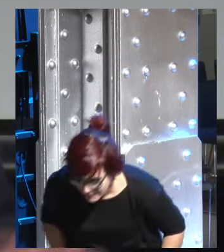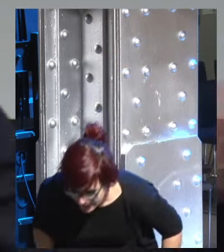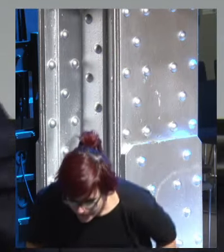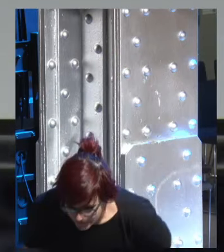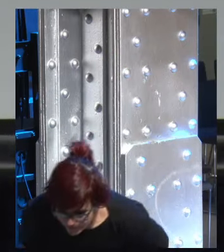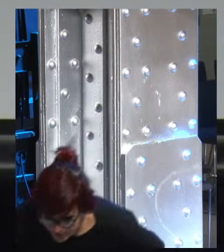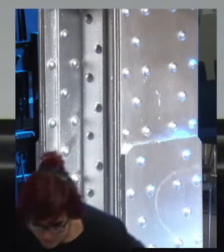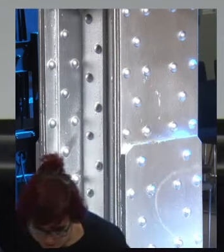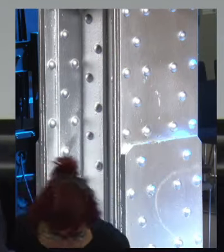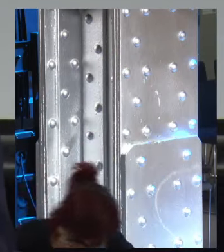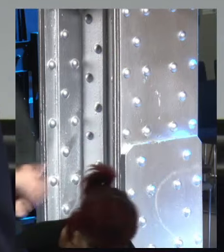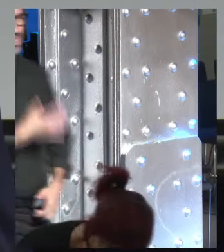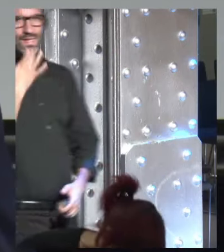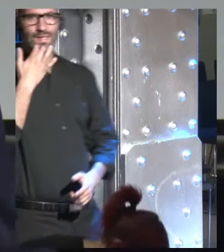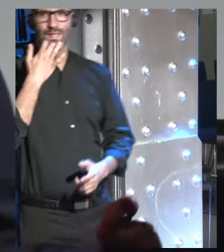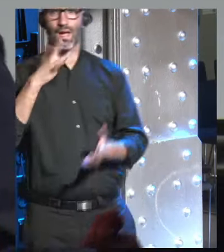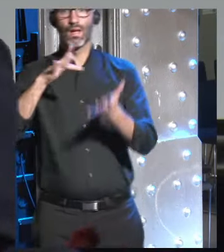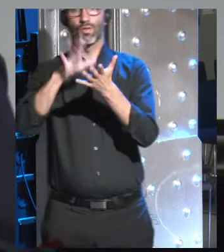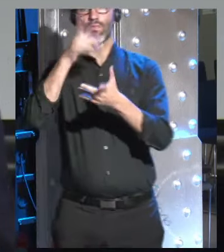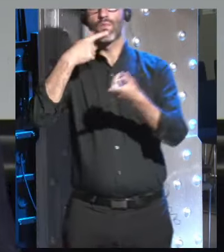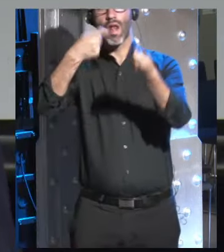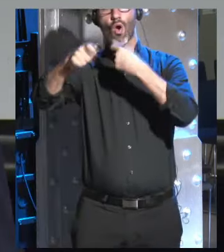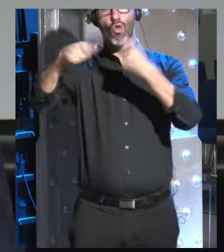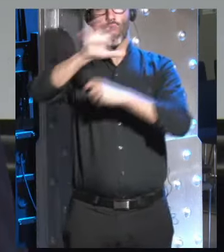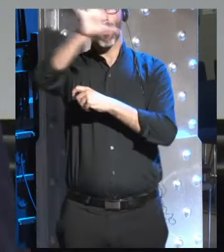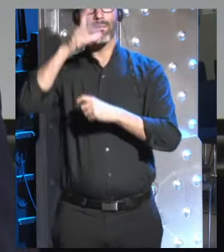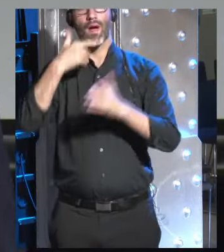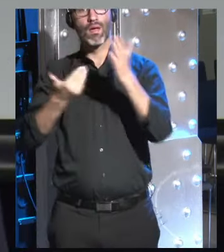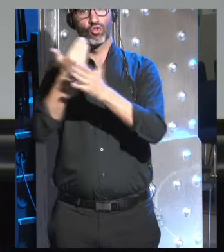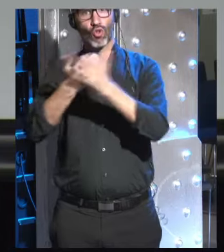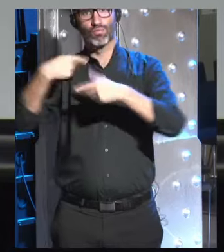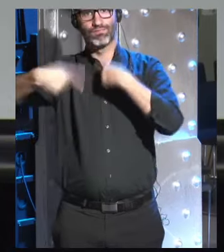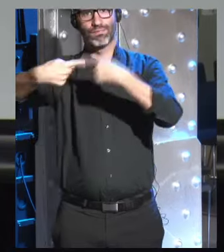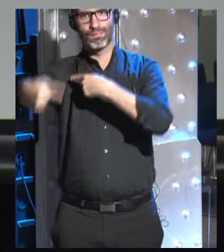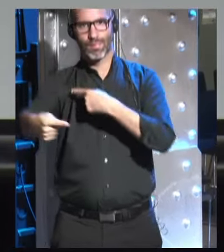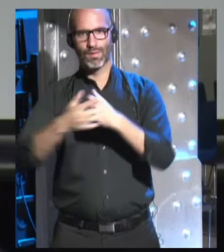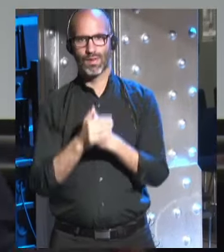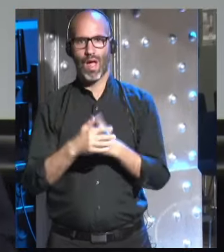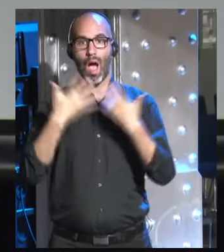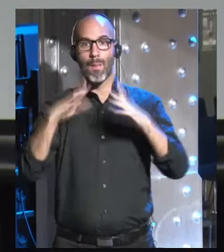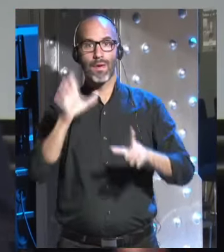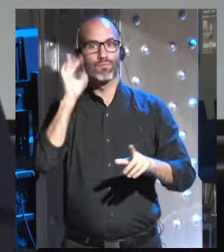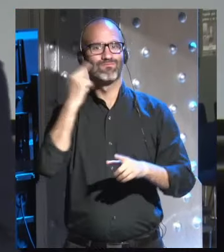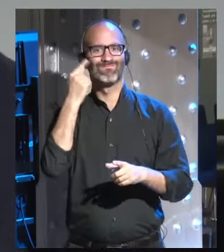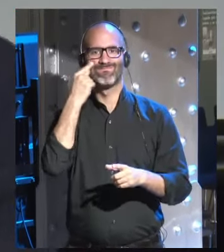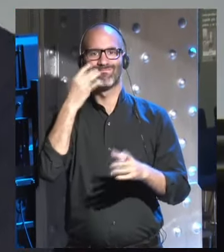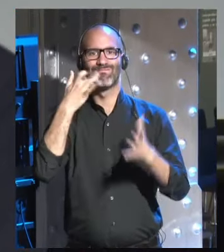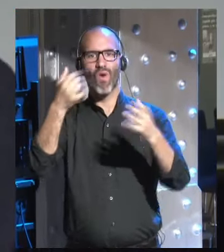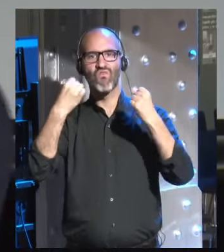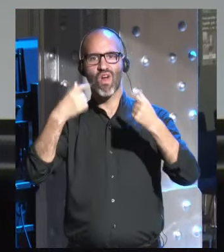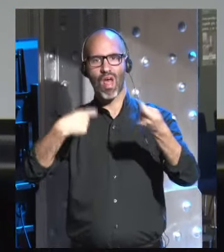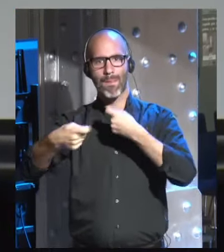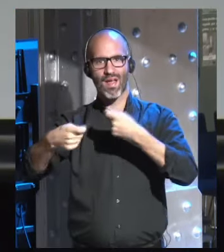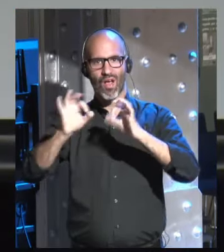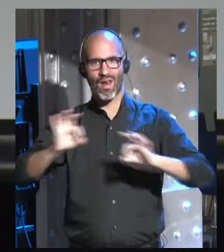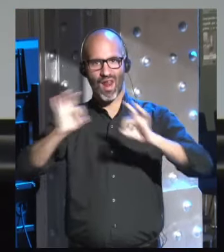negocio del país digamos entre comillas día a día y no tienen en cuenta las fuerzas del mercado las